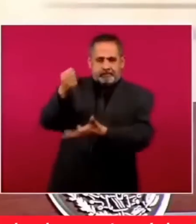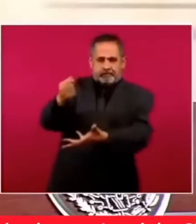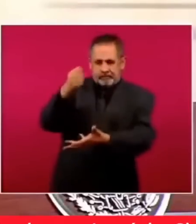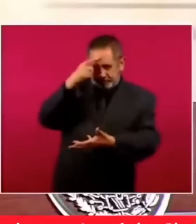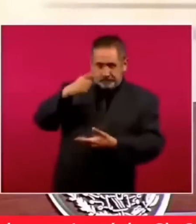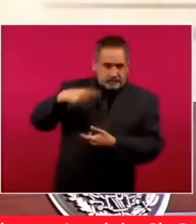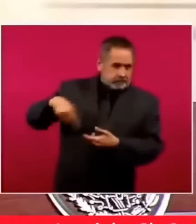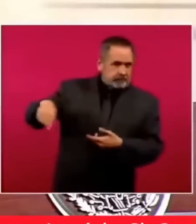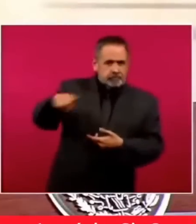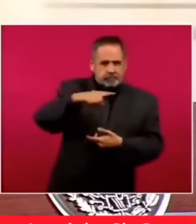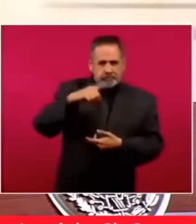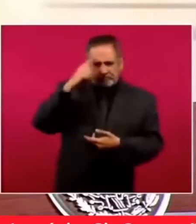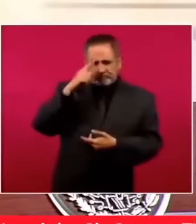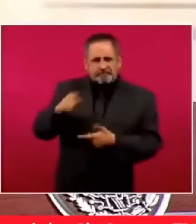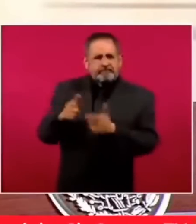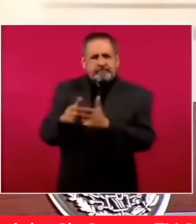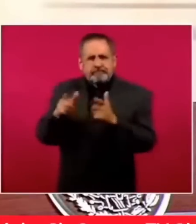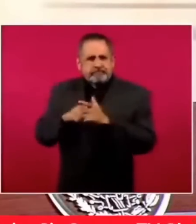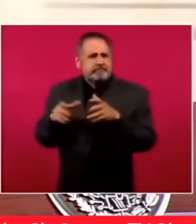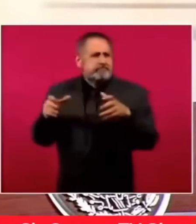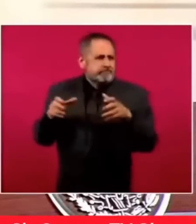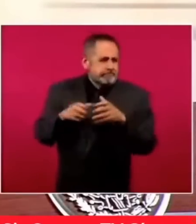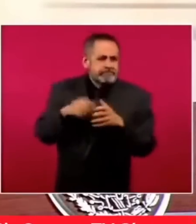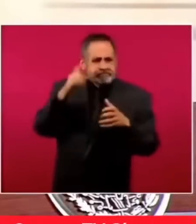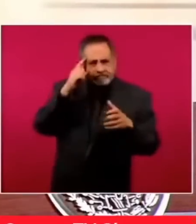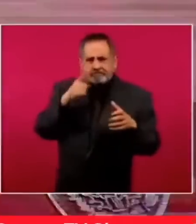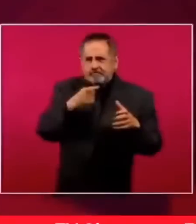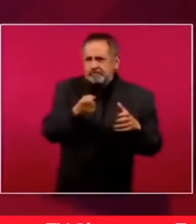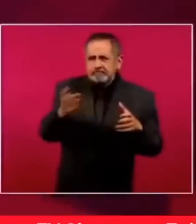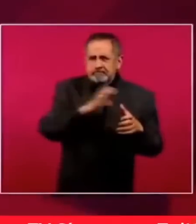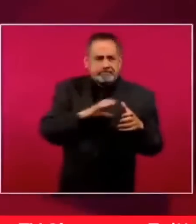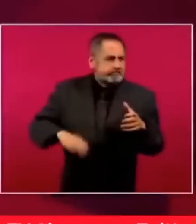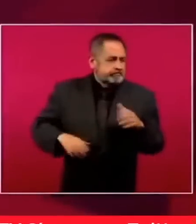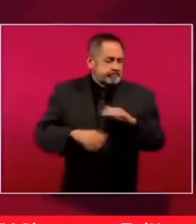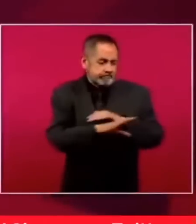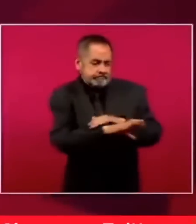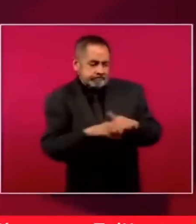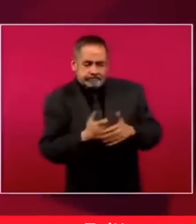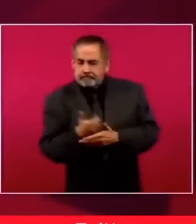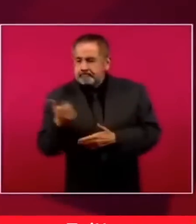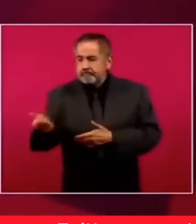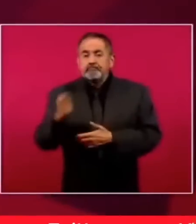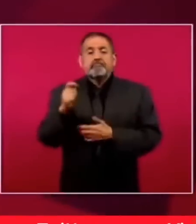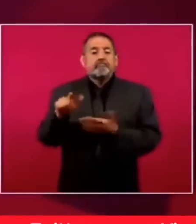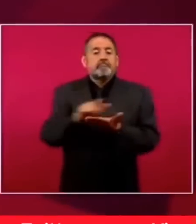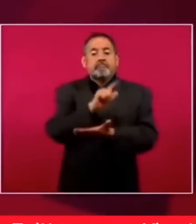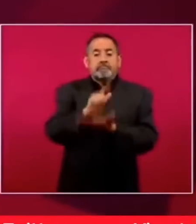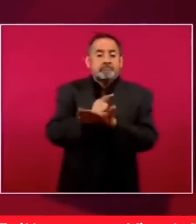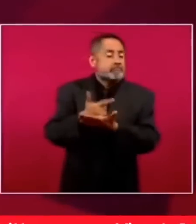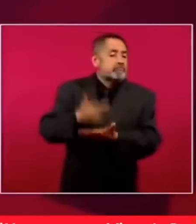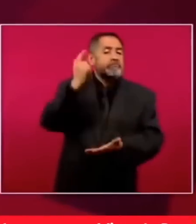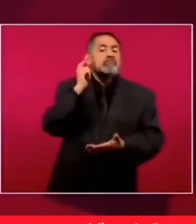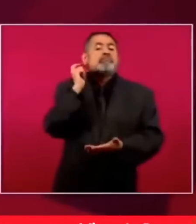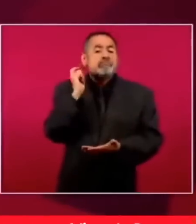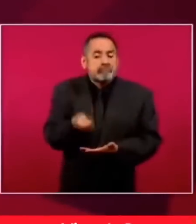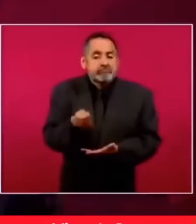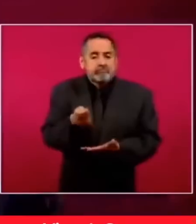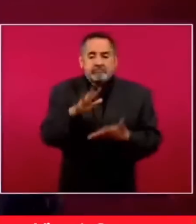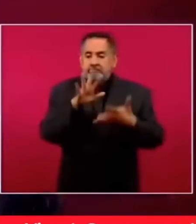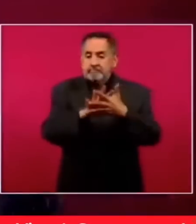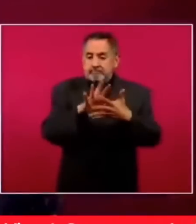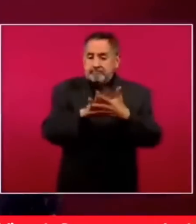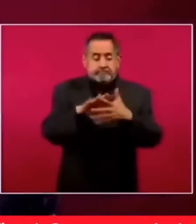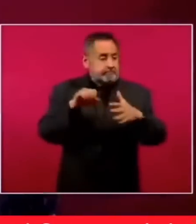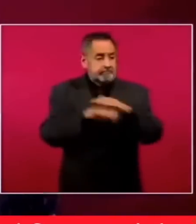favorecer a partidos o a candidatos y delito grave significa ir a la cárcel sin derecho a